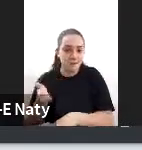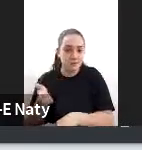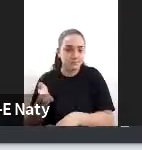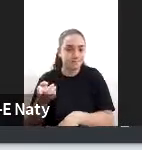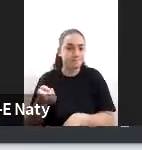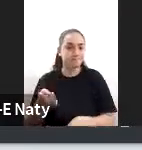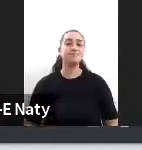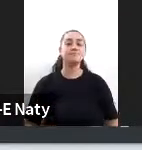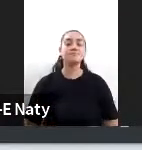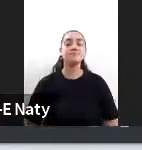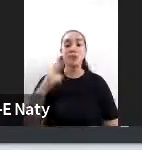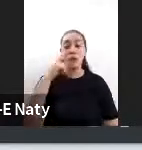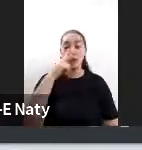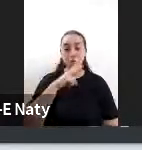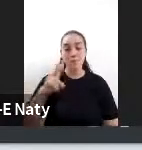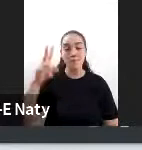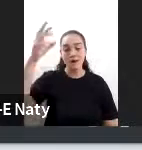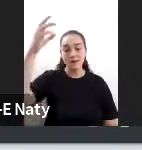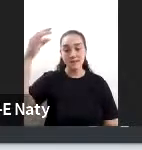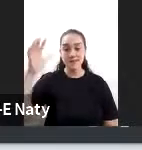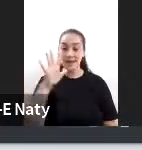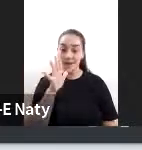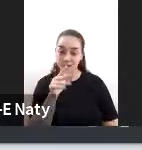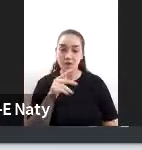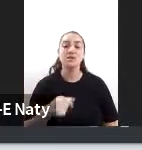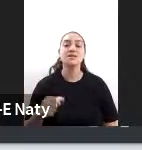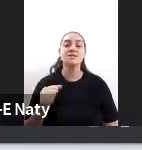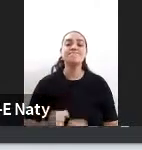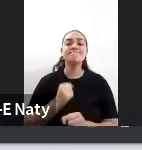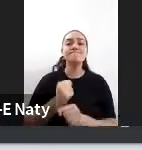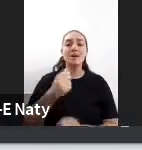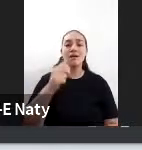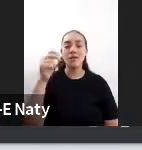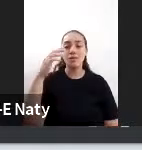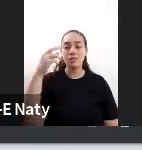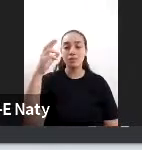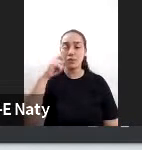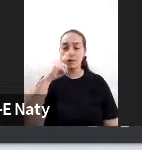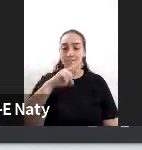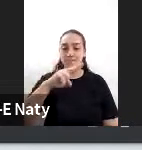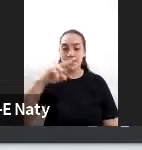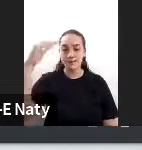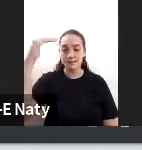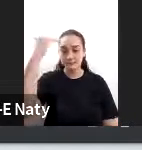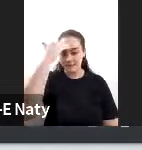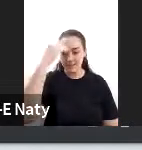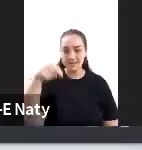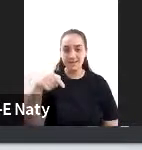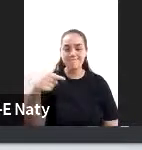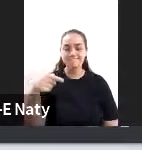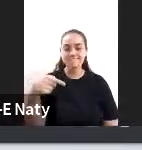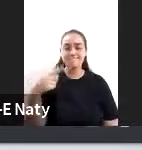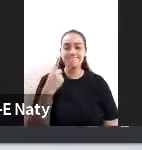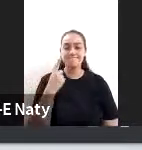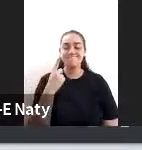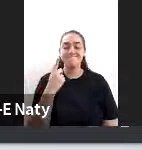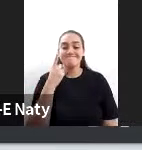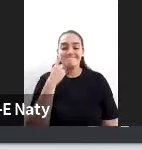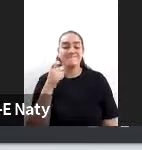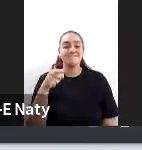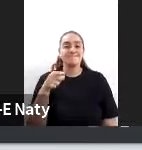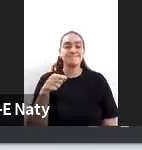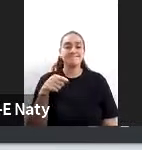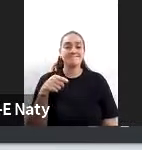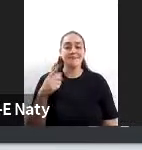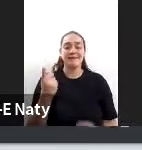entre 2014 y 2015 también se empieza a pensar que necesitábamos un centro de ensayos de alta tecnología